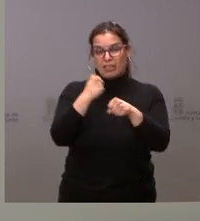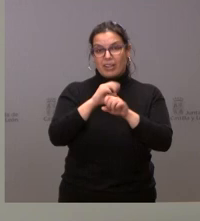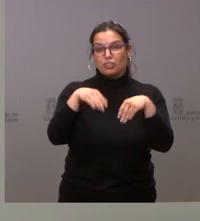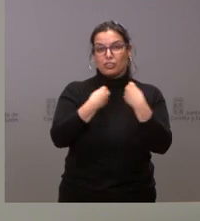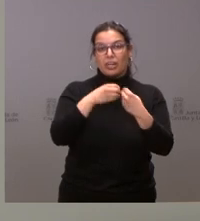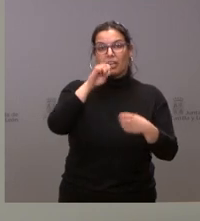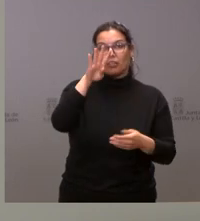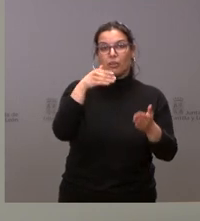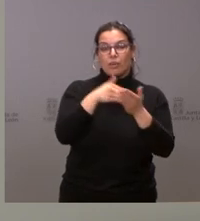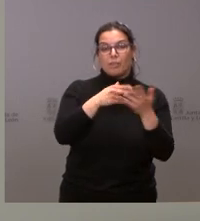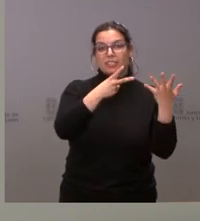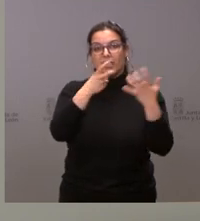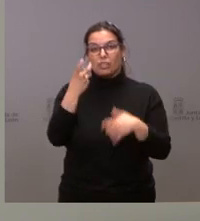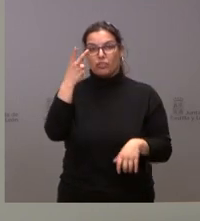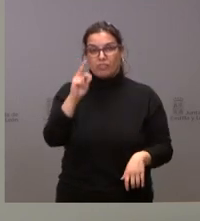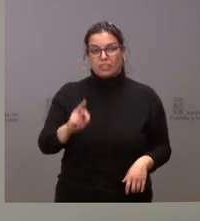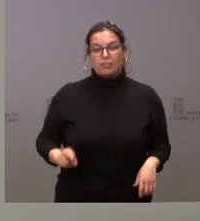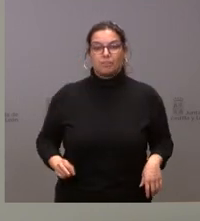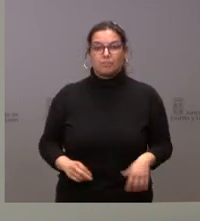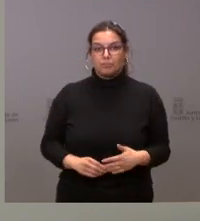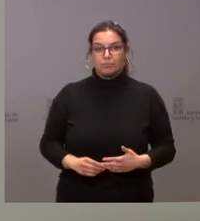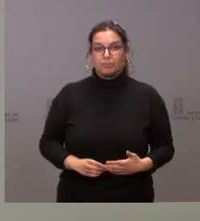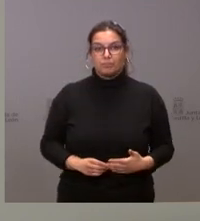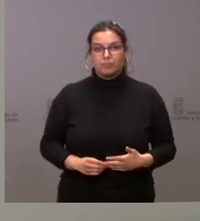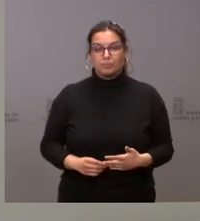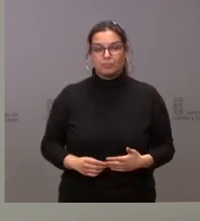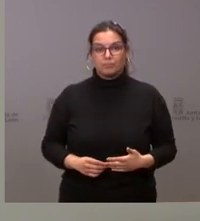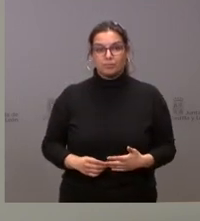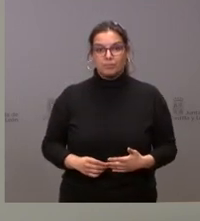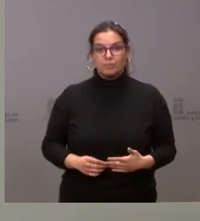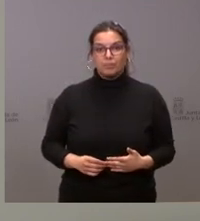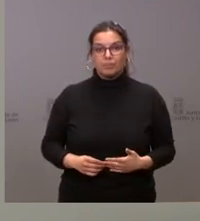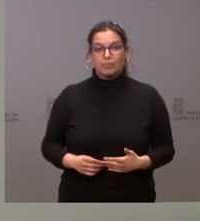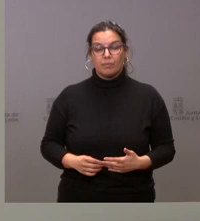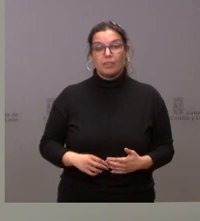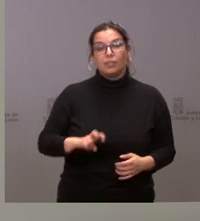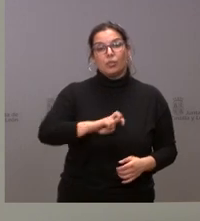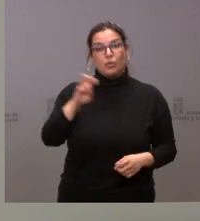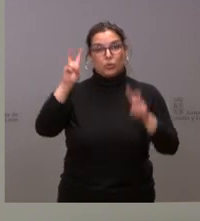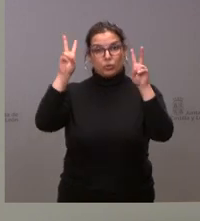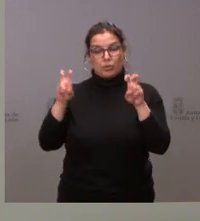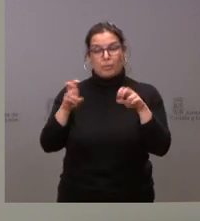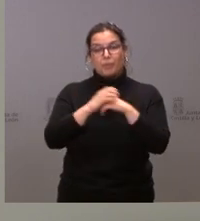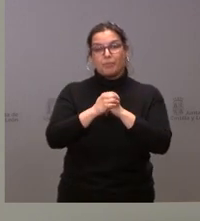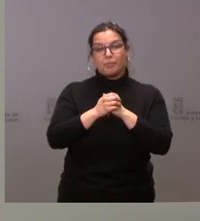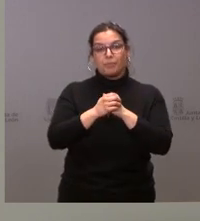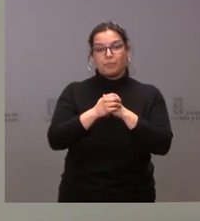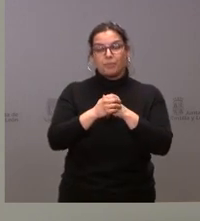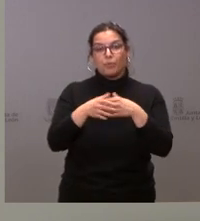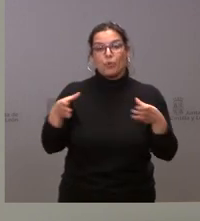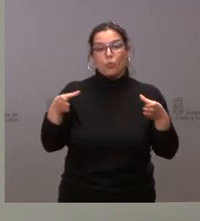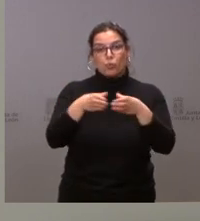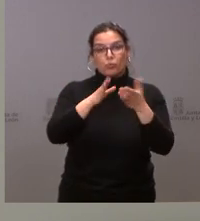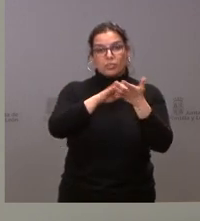.720 regantes. En otro orden de cosas, la Junta ha